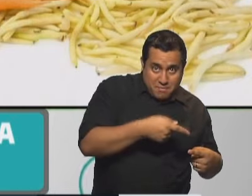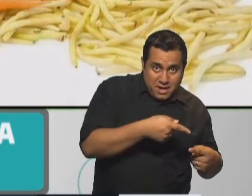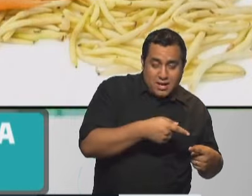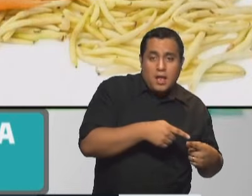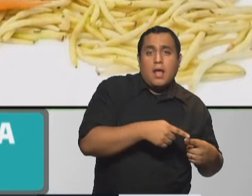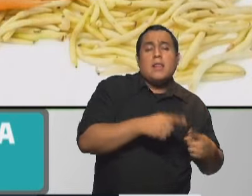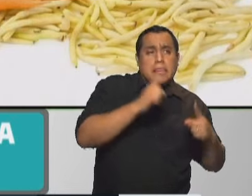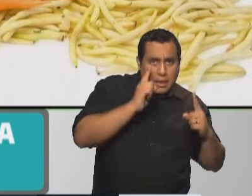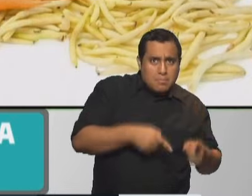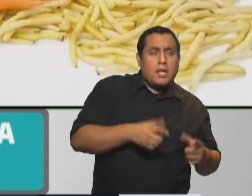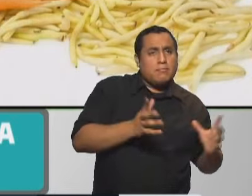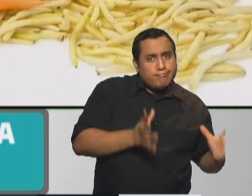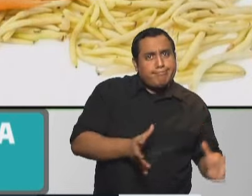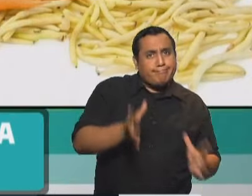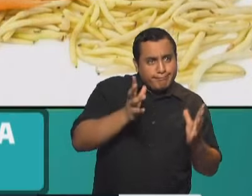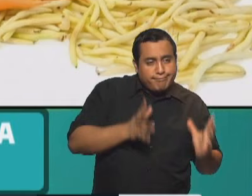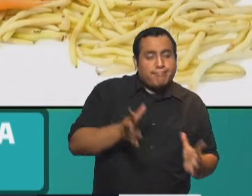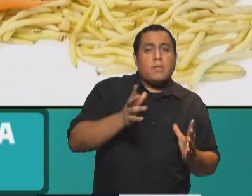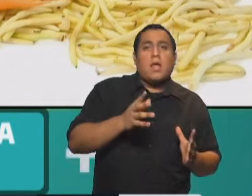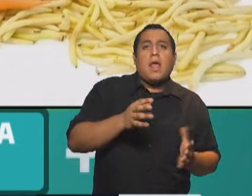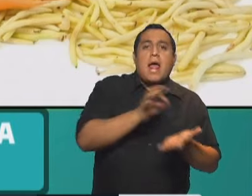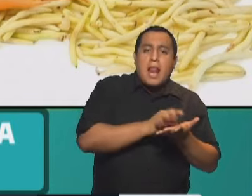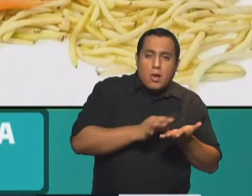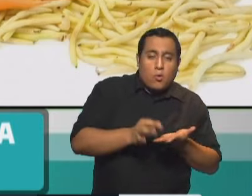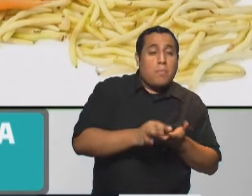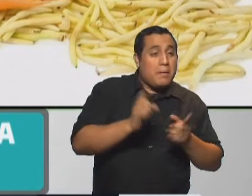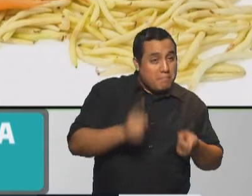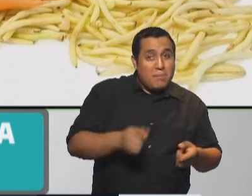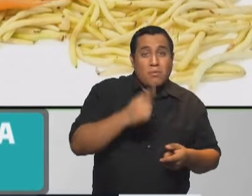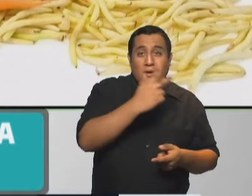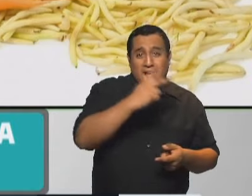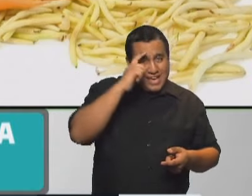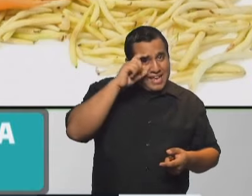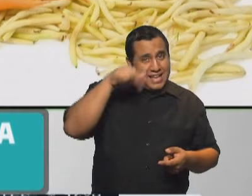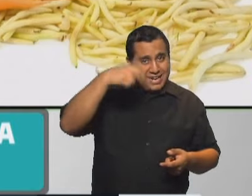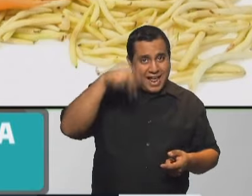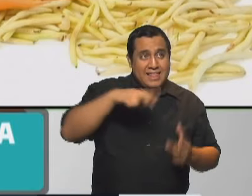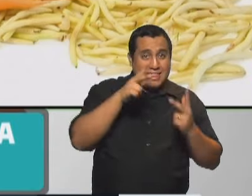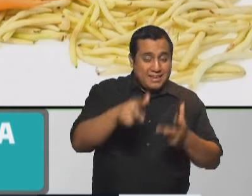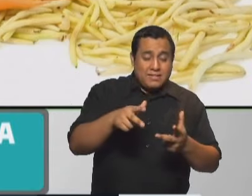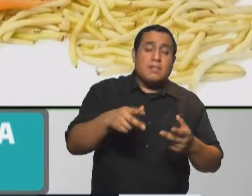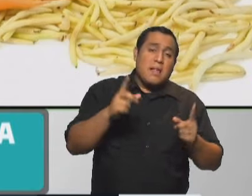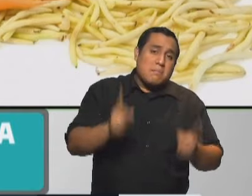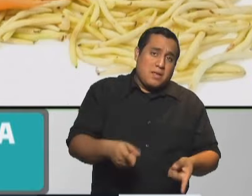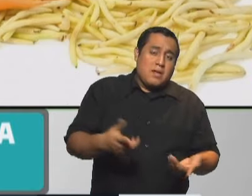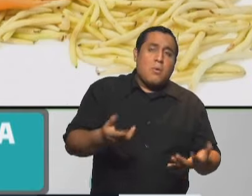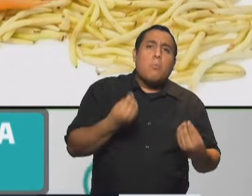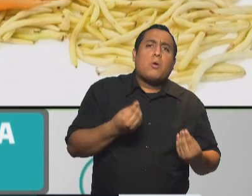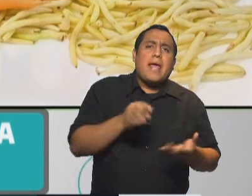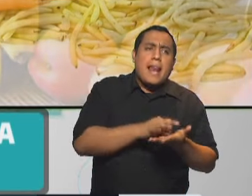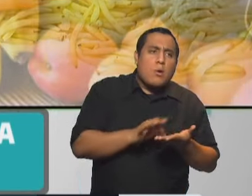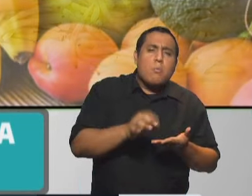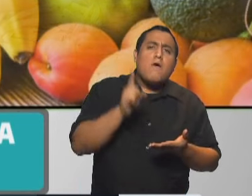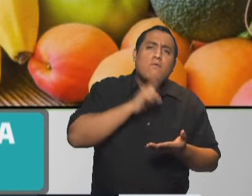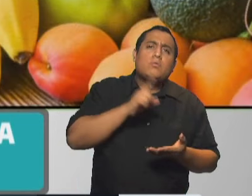se promueve el consumo de legumbres como dijo como dijo Hernán recién porque realmente legumbres